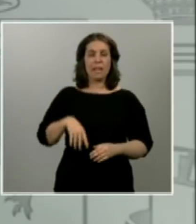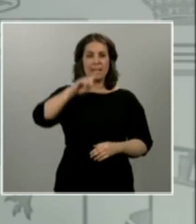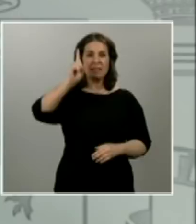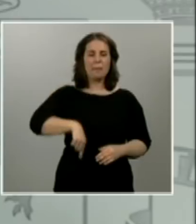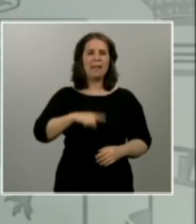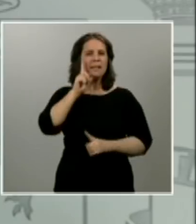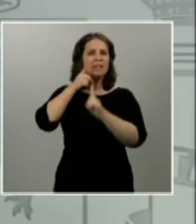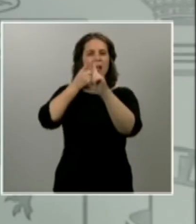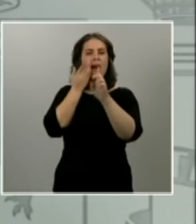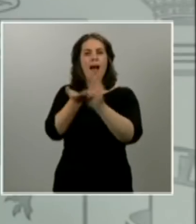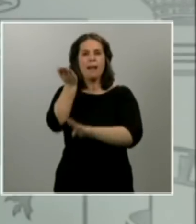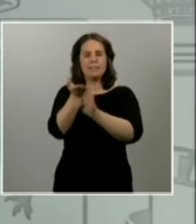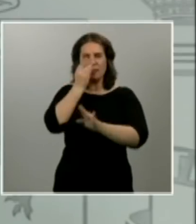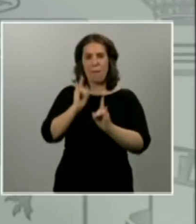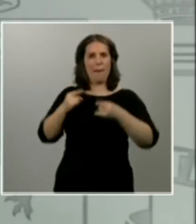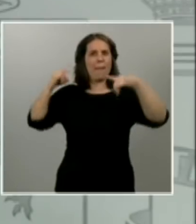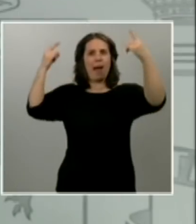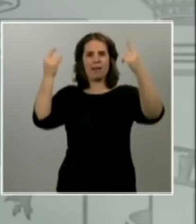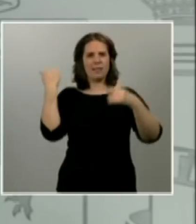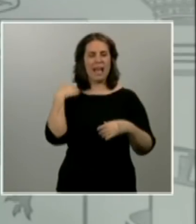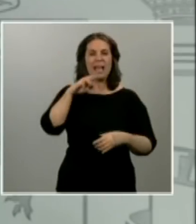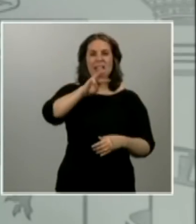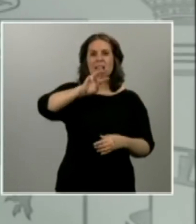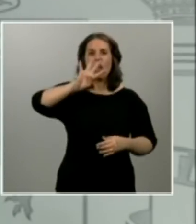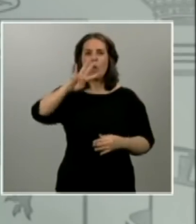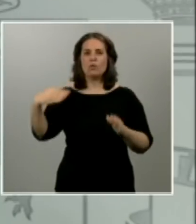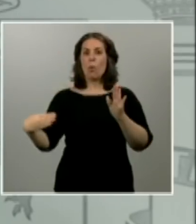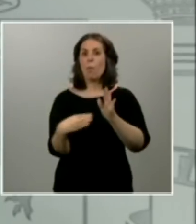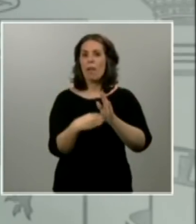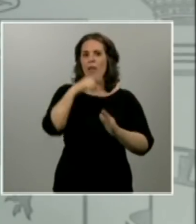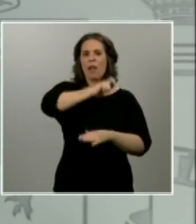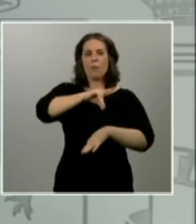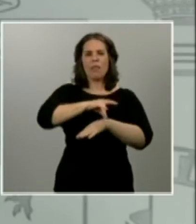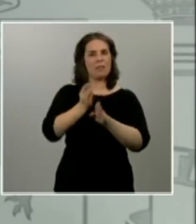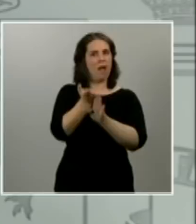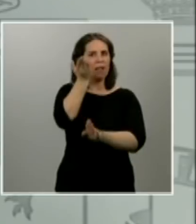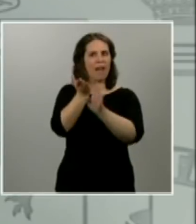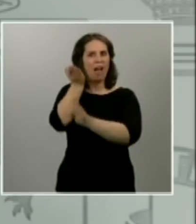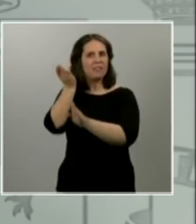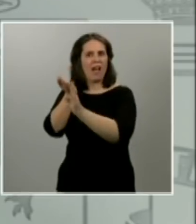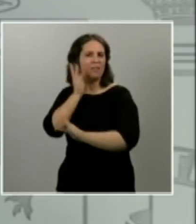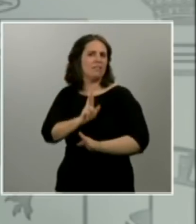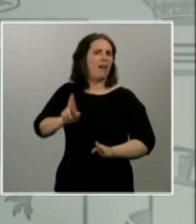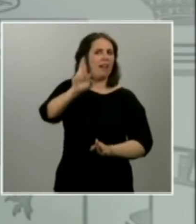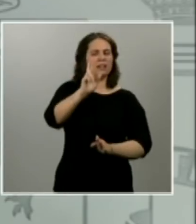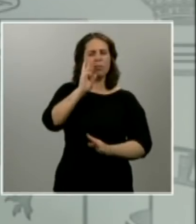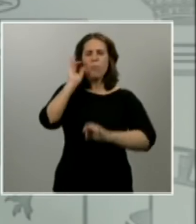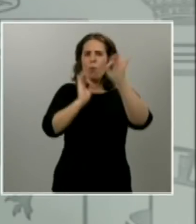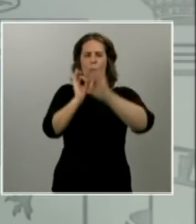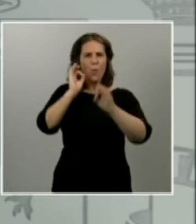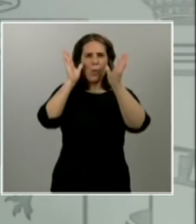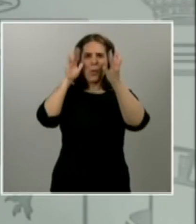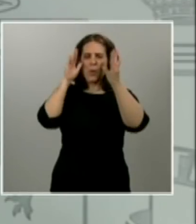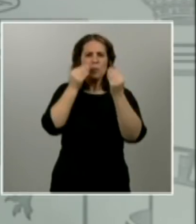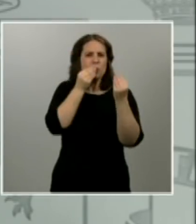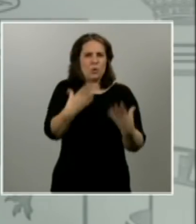ya a más de 34.000 pacientes, una proporción altísima, una proporción altísima de personas que, al